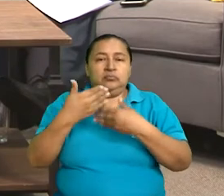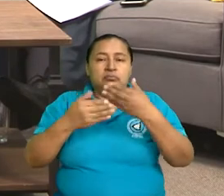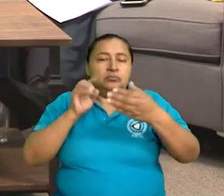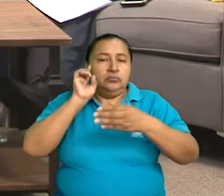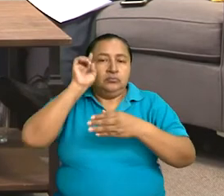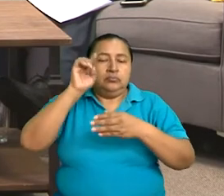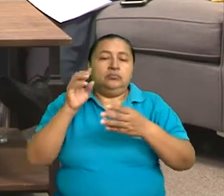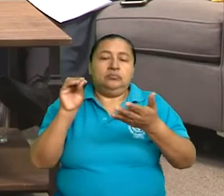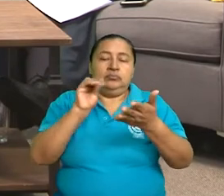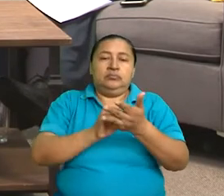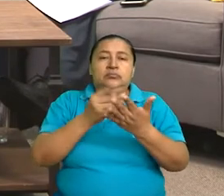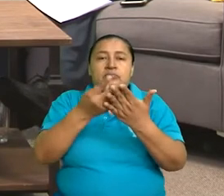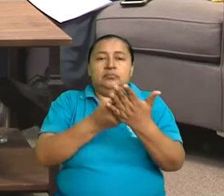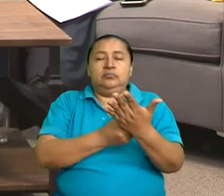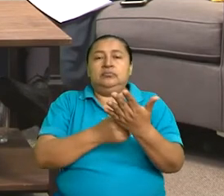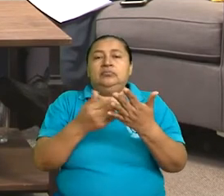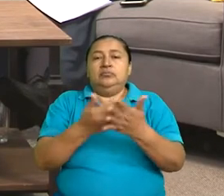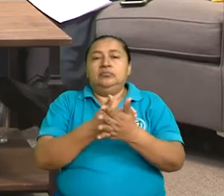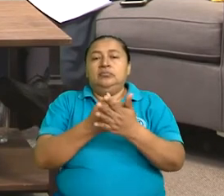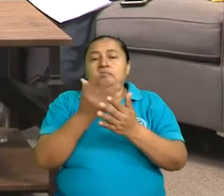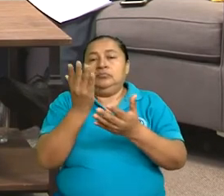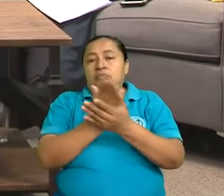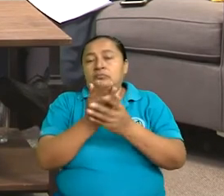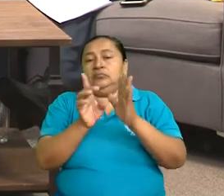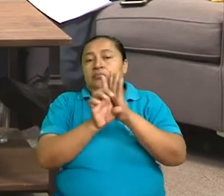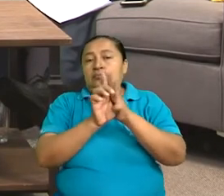consignado entre este nuevo compendio jurídico?